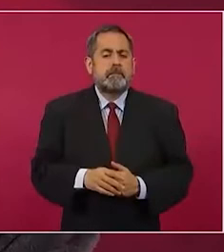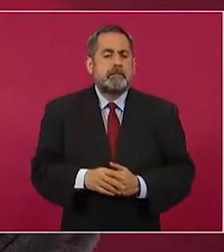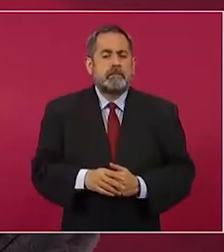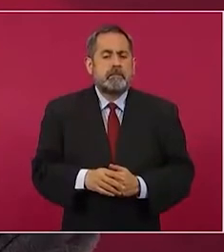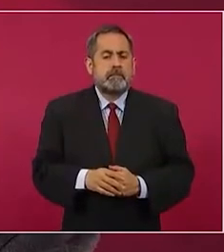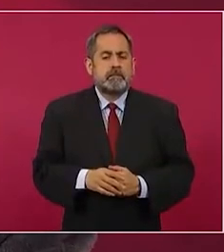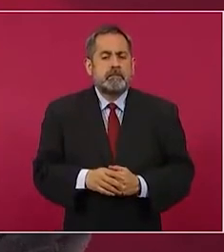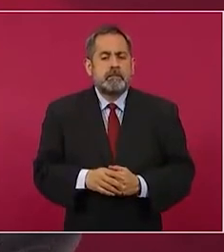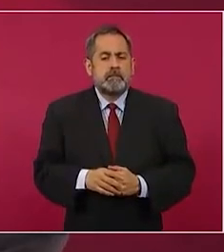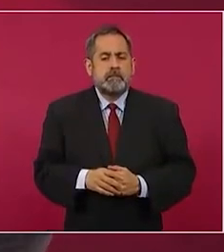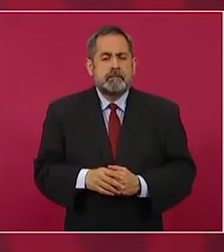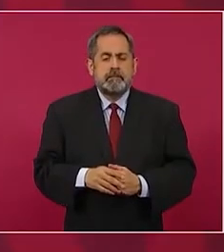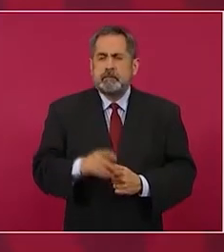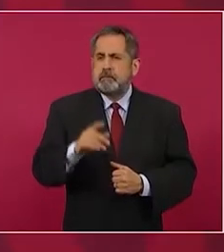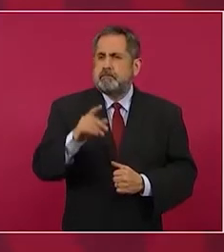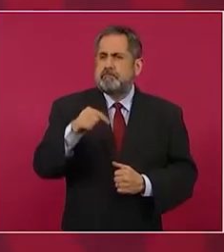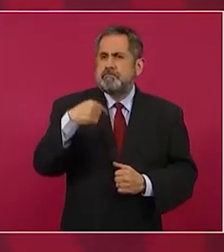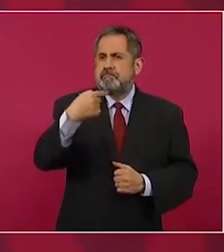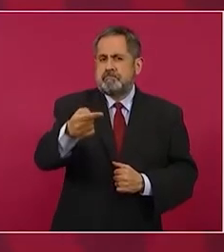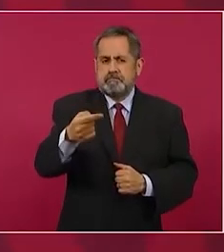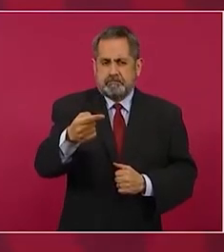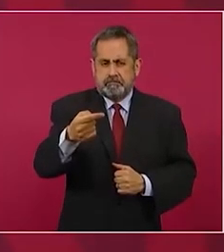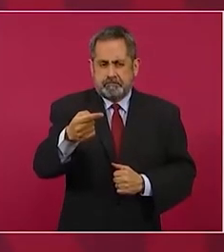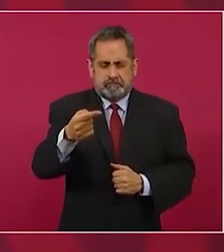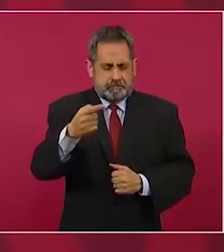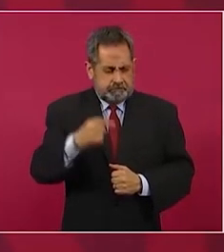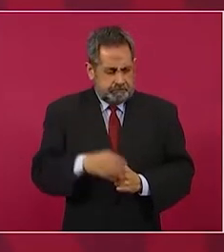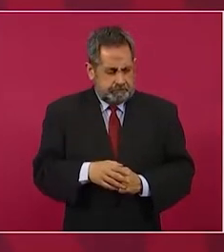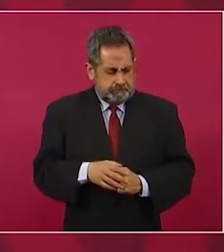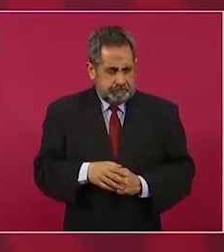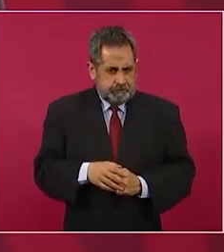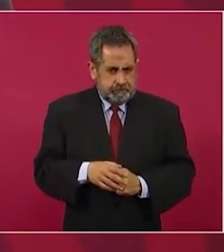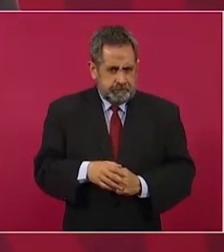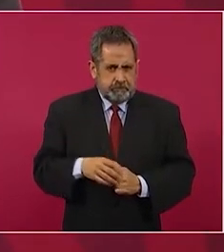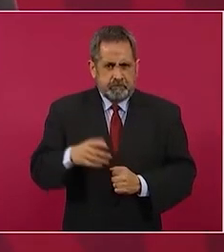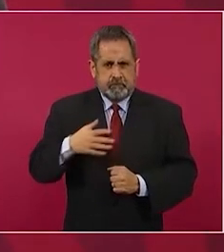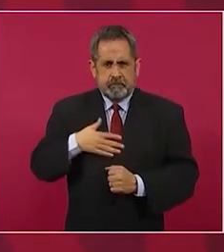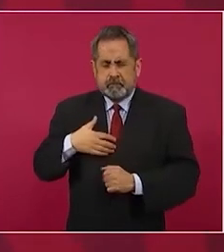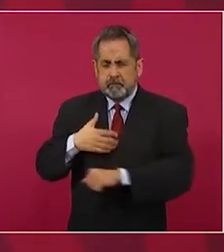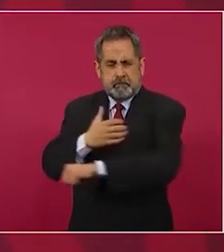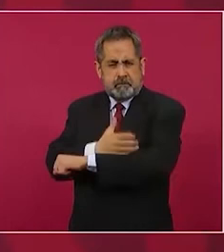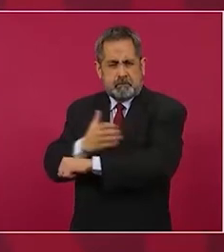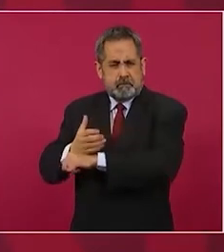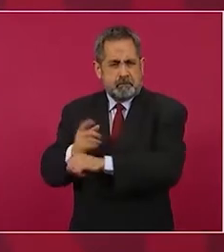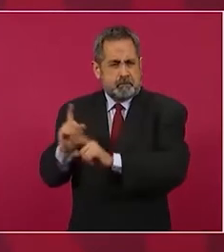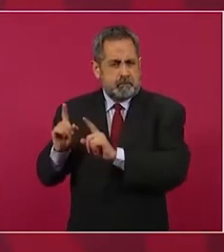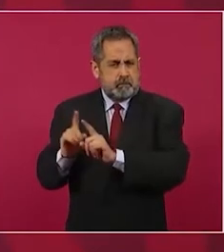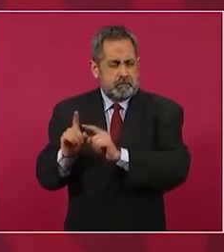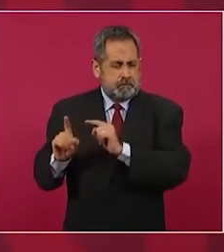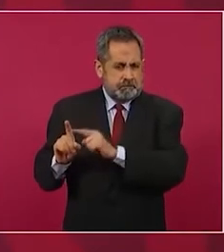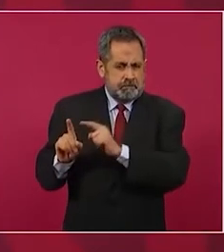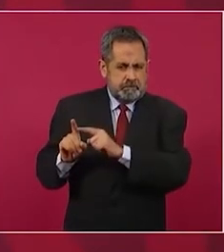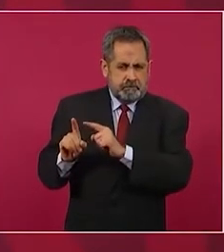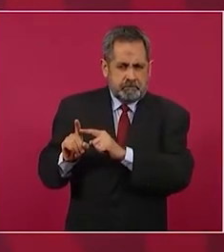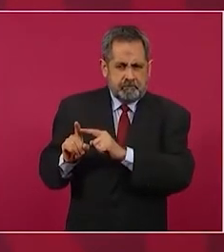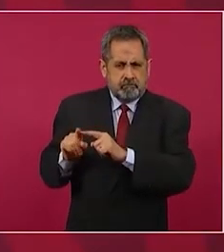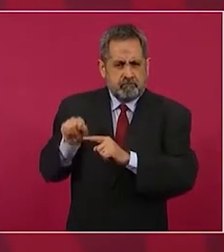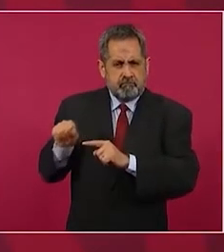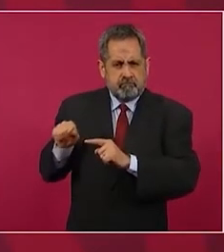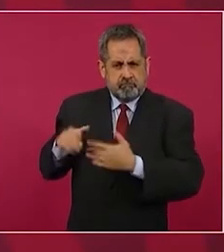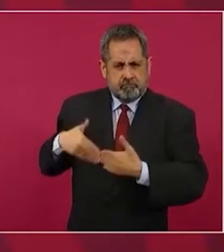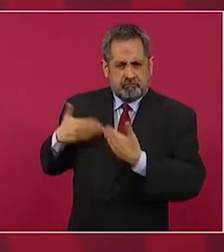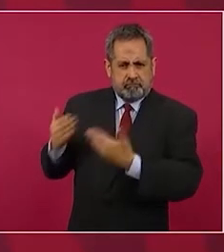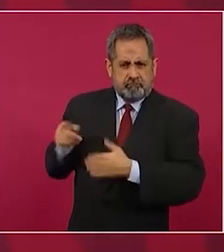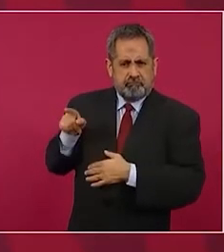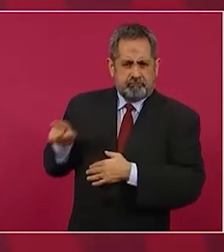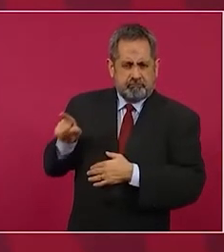va a ser una compañera que le tenemos mucha